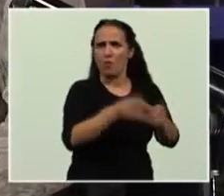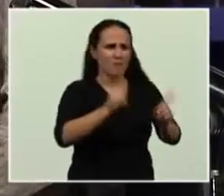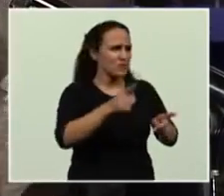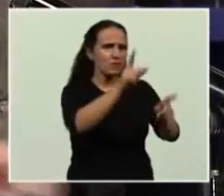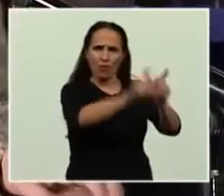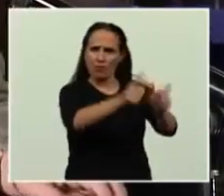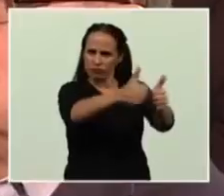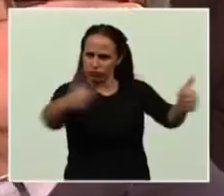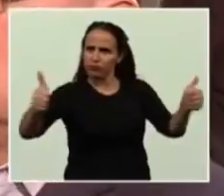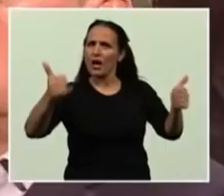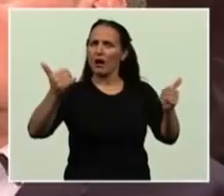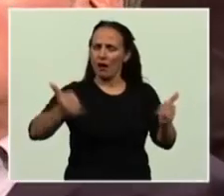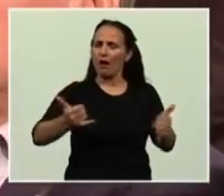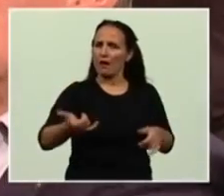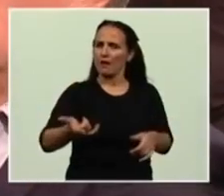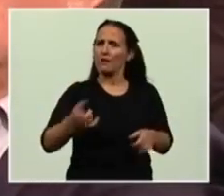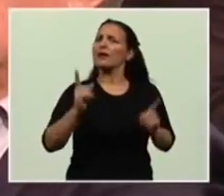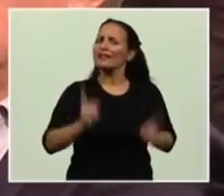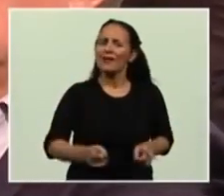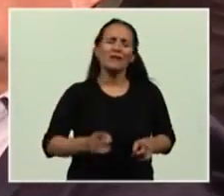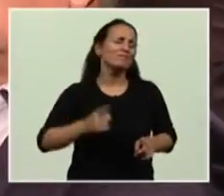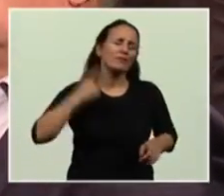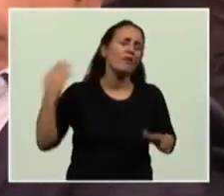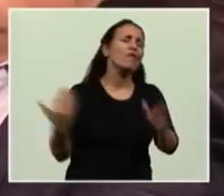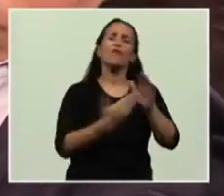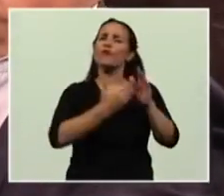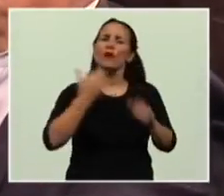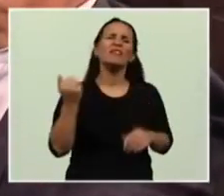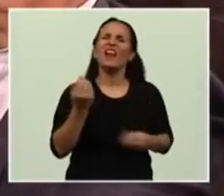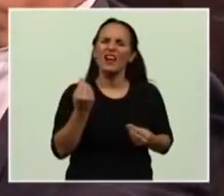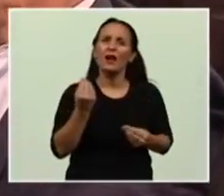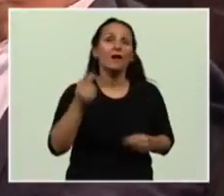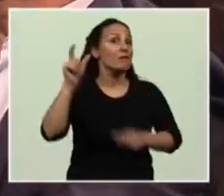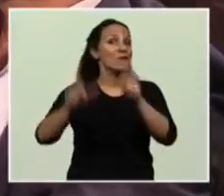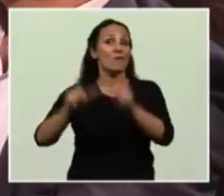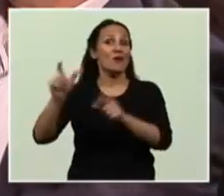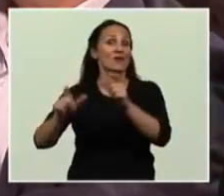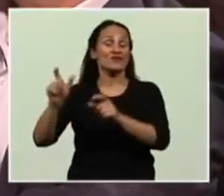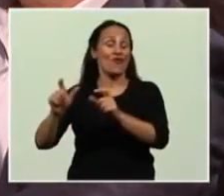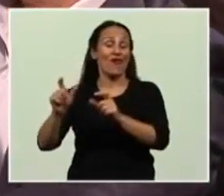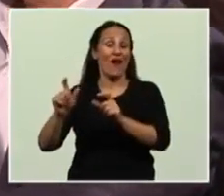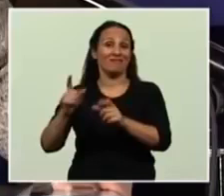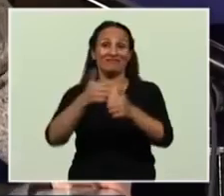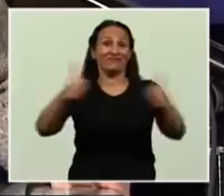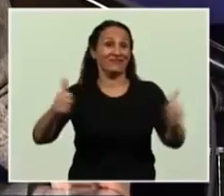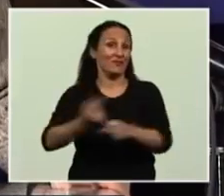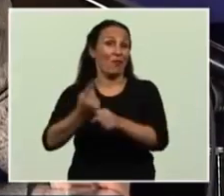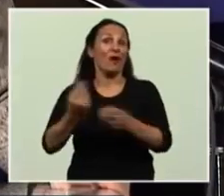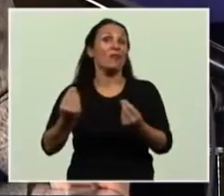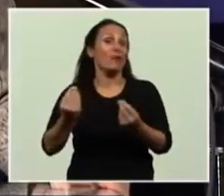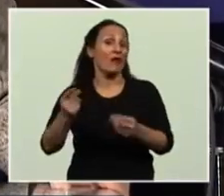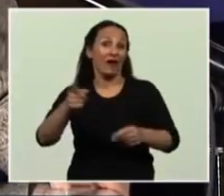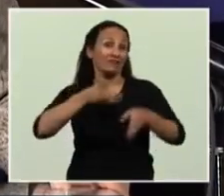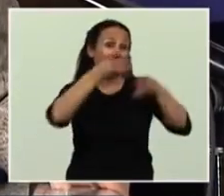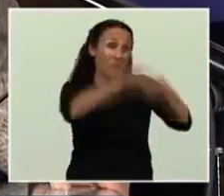acompañan y también y fundamentalmente aquellos que ya no nos pueden acompañar más porque